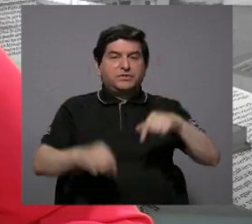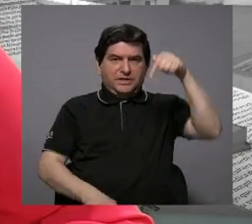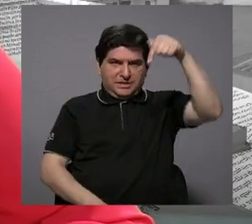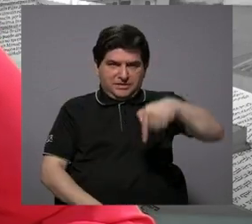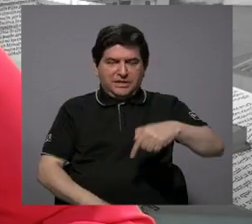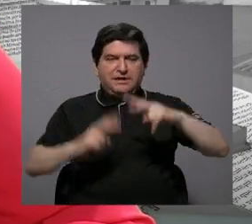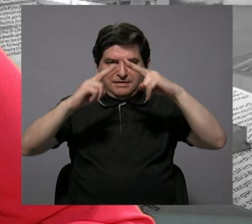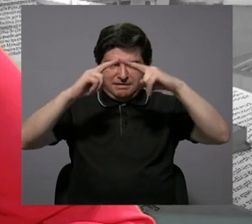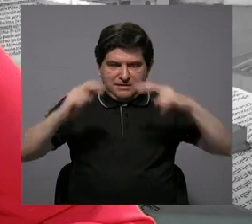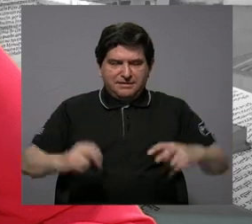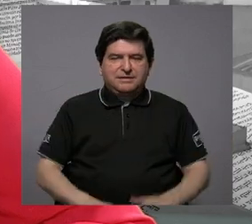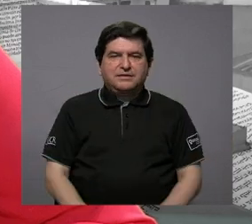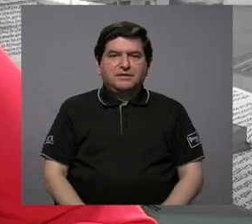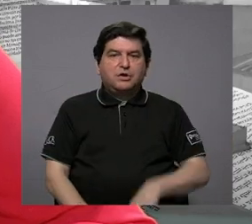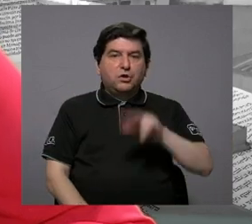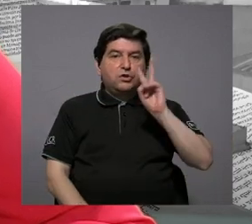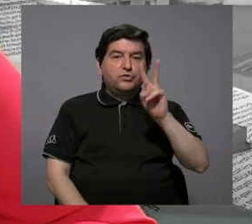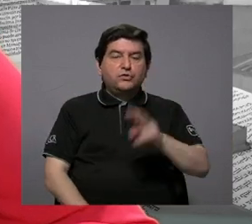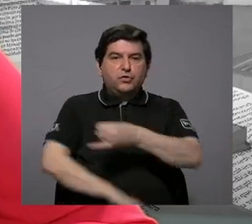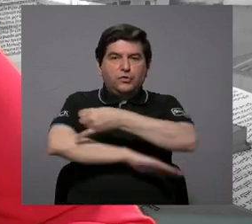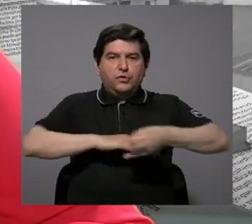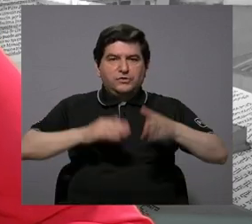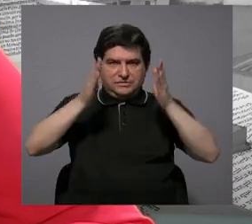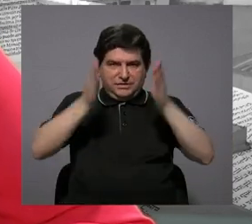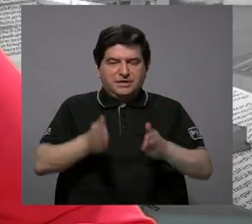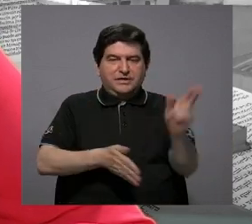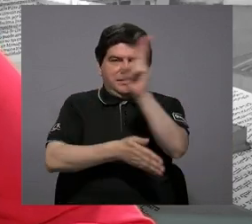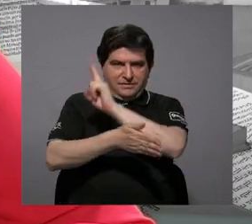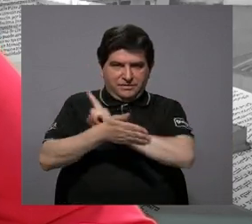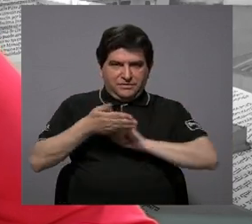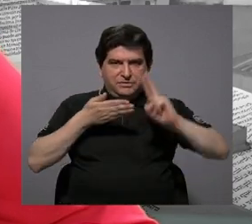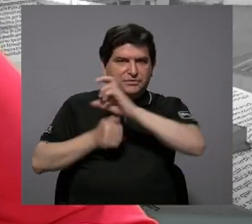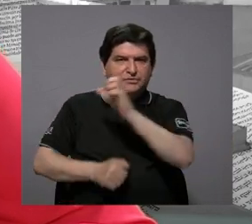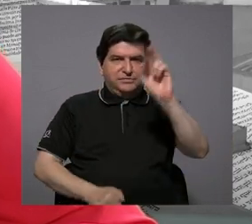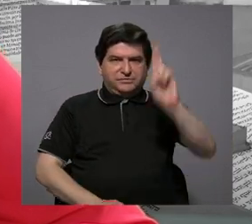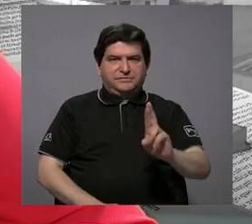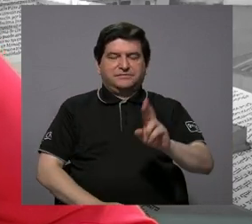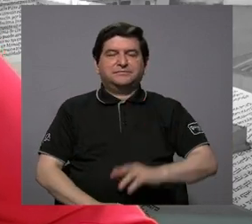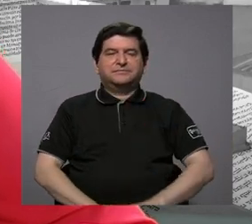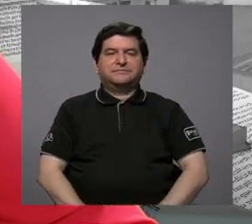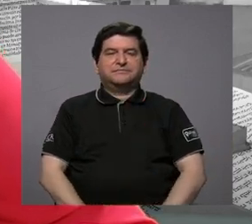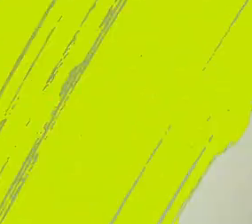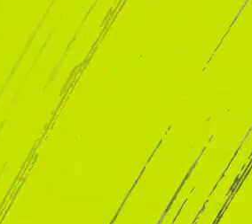lo analizaremos con dos ingenieras de la Universidad de Costa Rica.